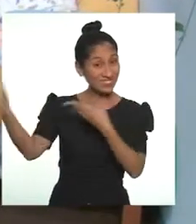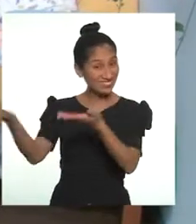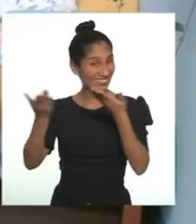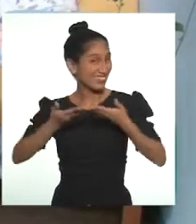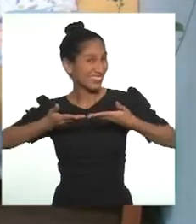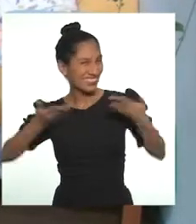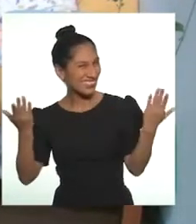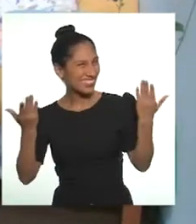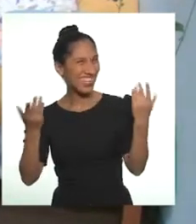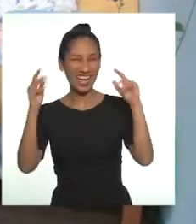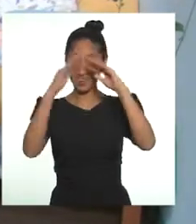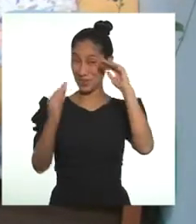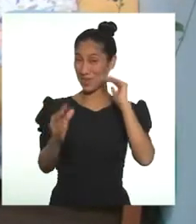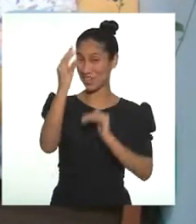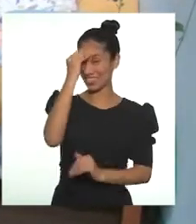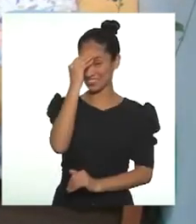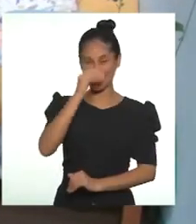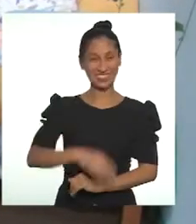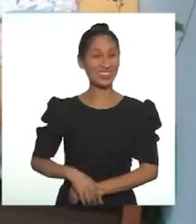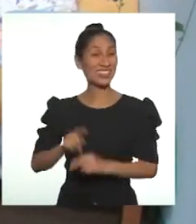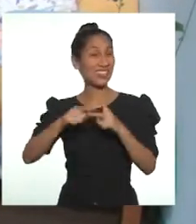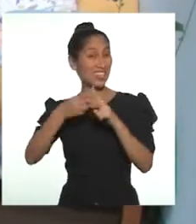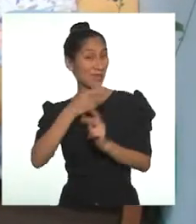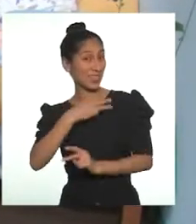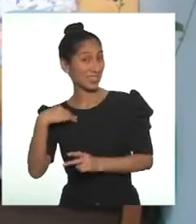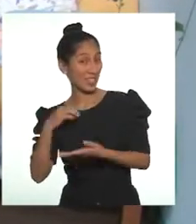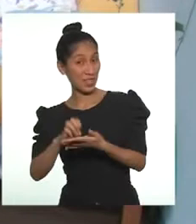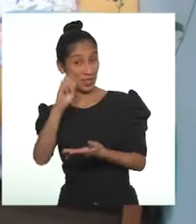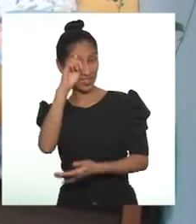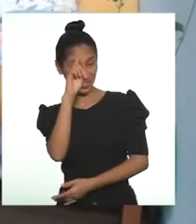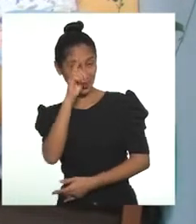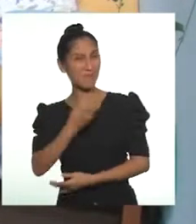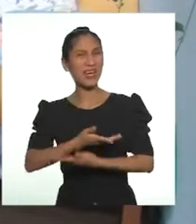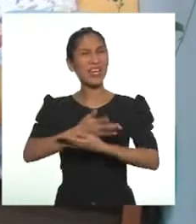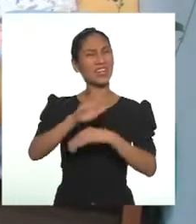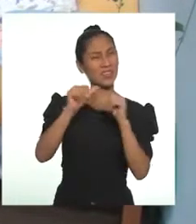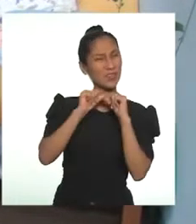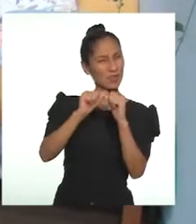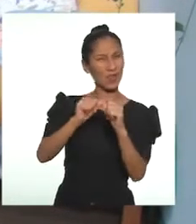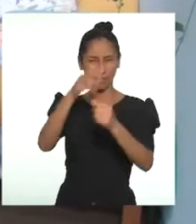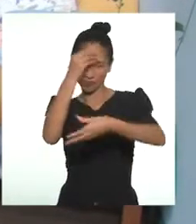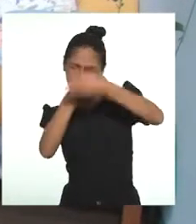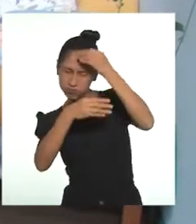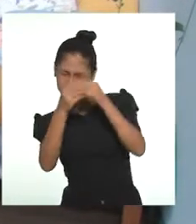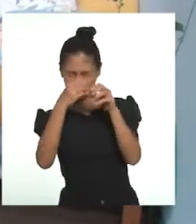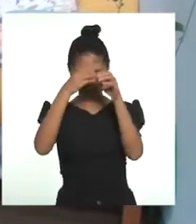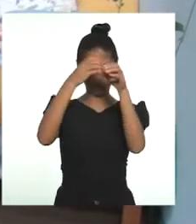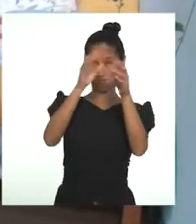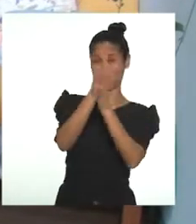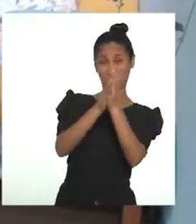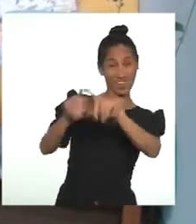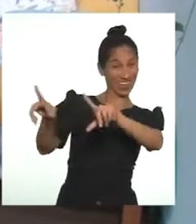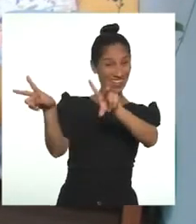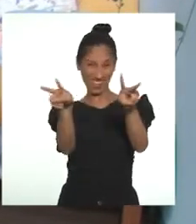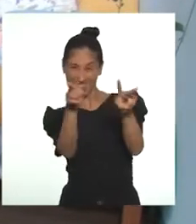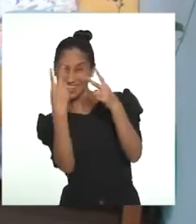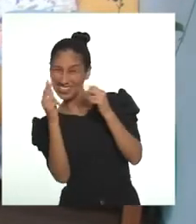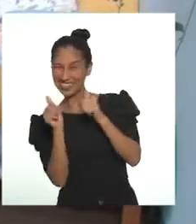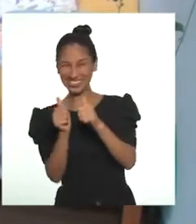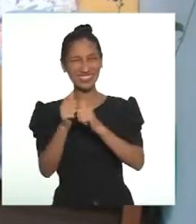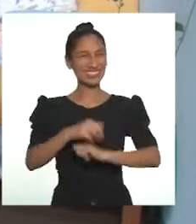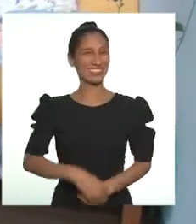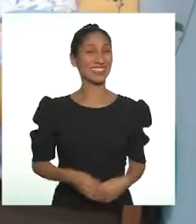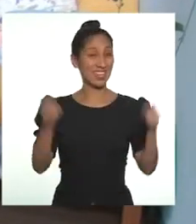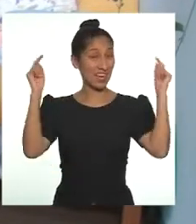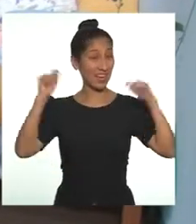Bienvenidas y bienvenidos a Aprendo en Casa, una iniciativa del Ministerio de Educación para seguir adquiriendo conocimientos de forma amena y segura,